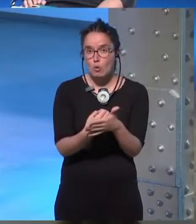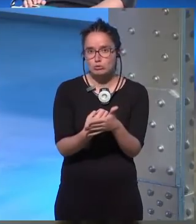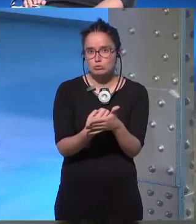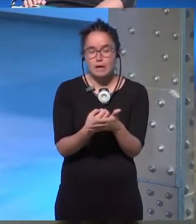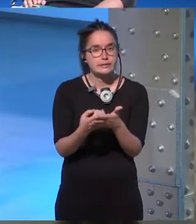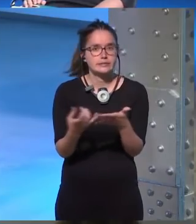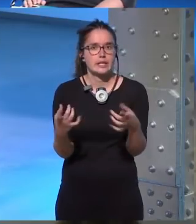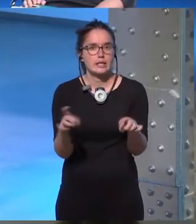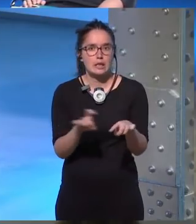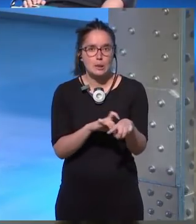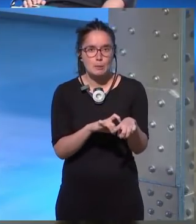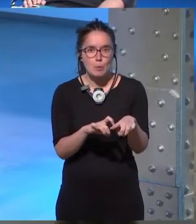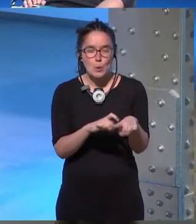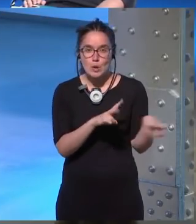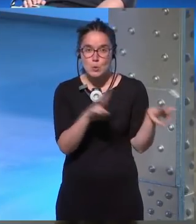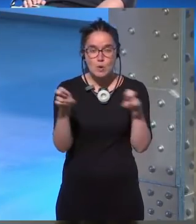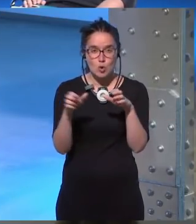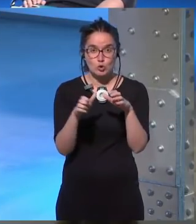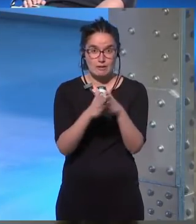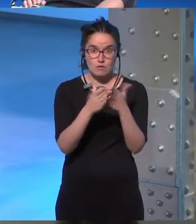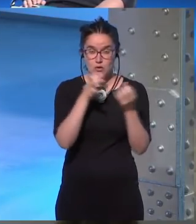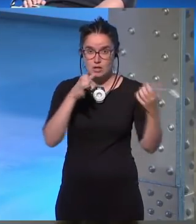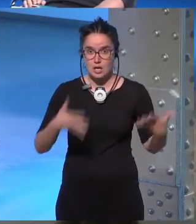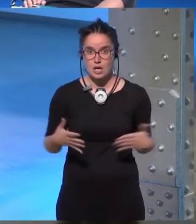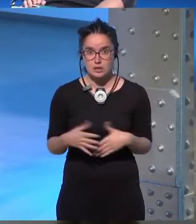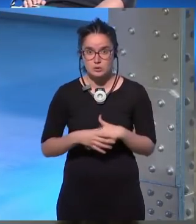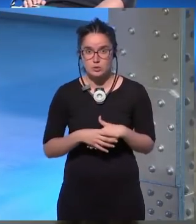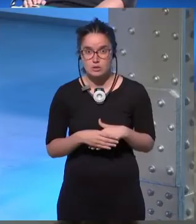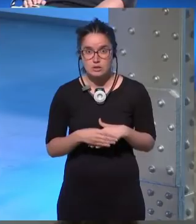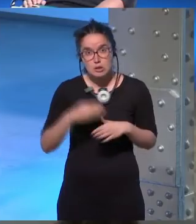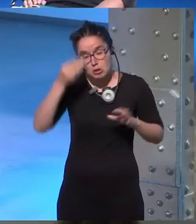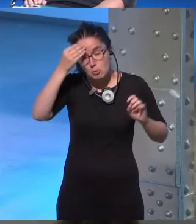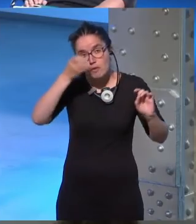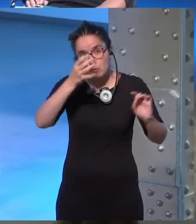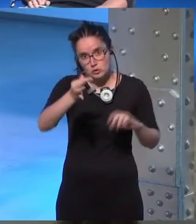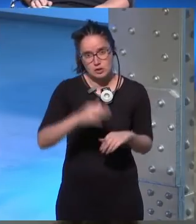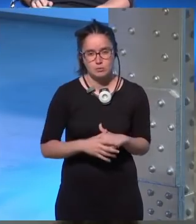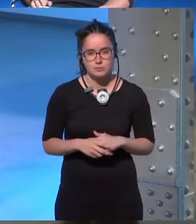este tipo de nuevos libros que hay ahora mismo creo que estaría súper bien